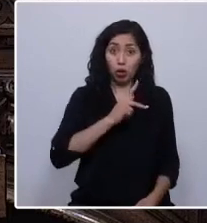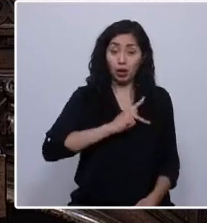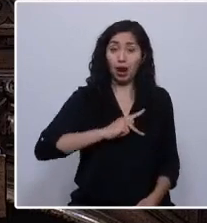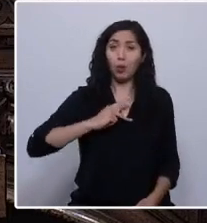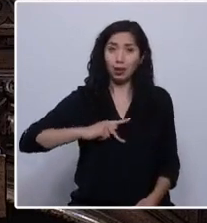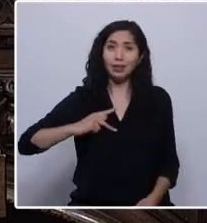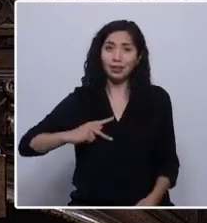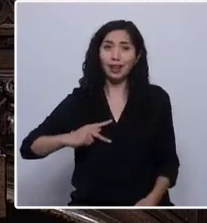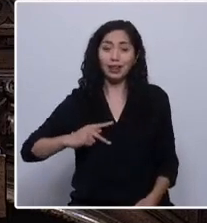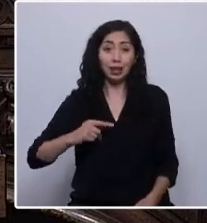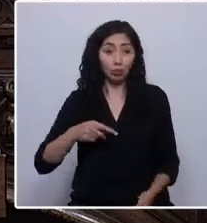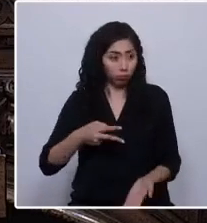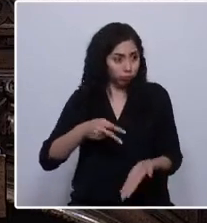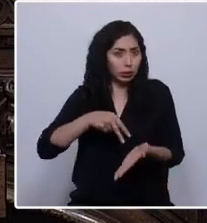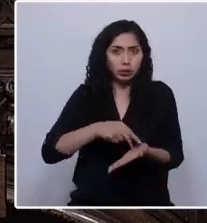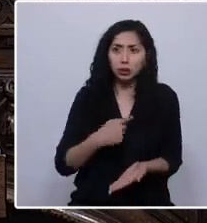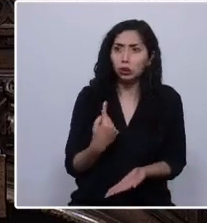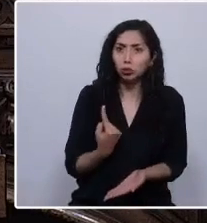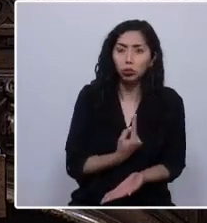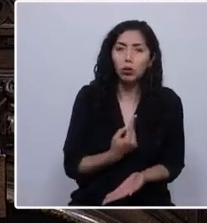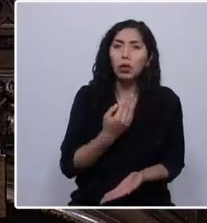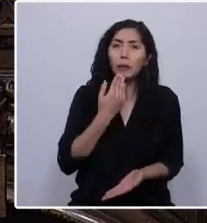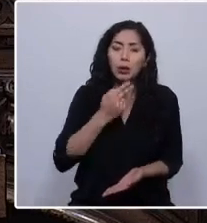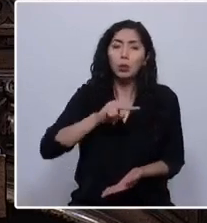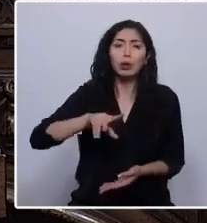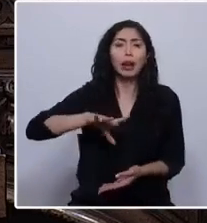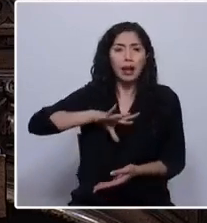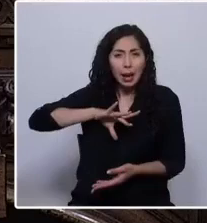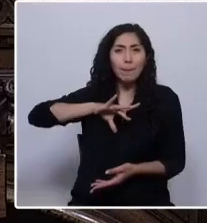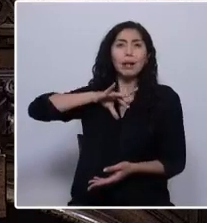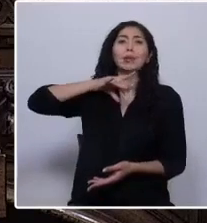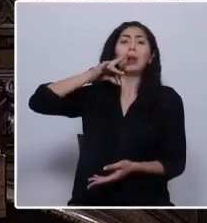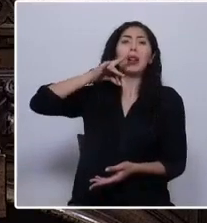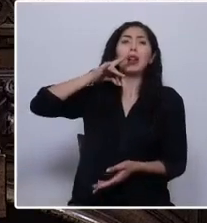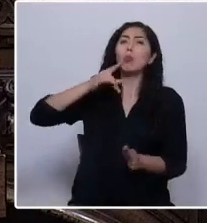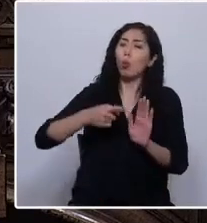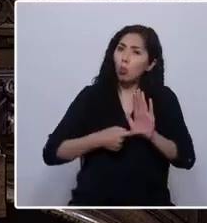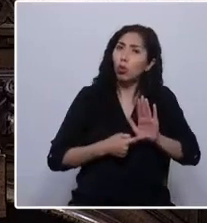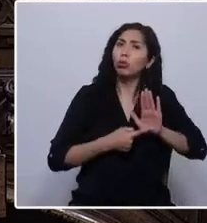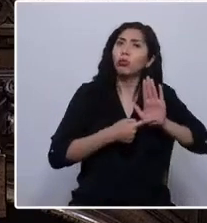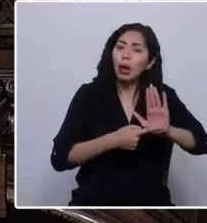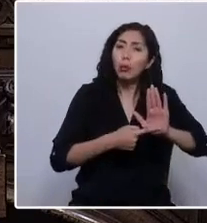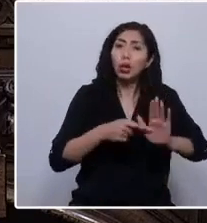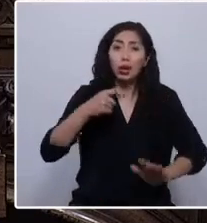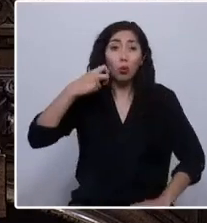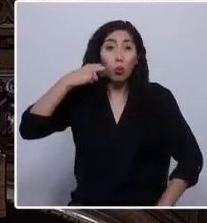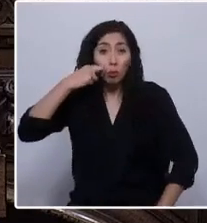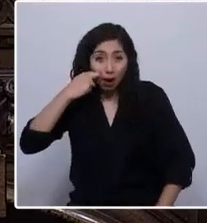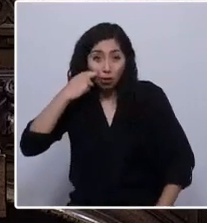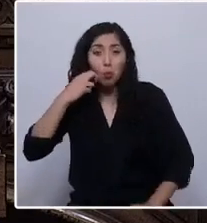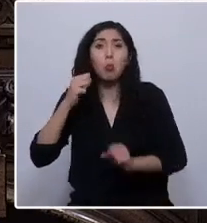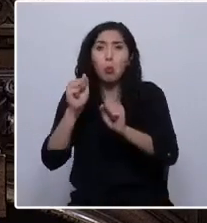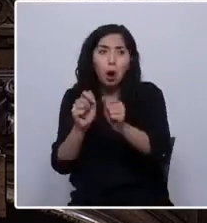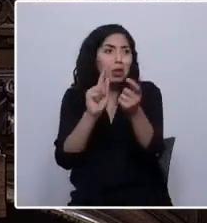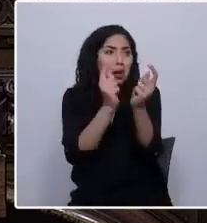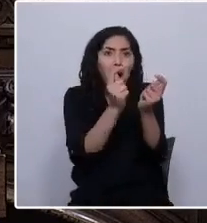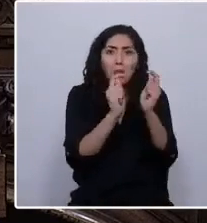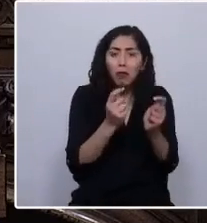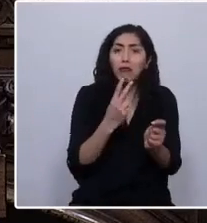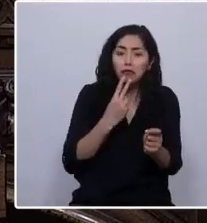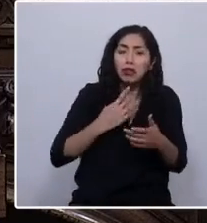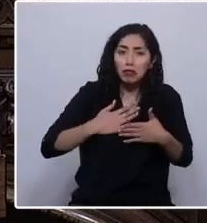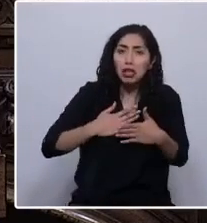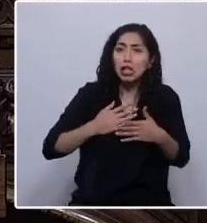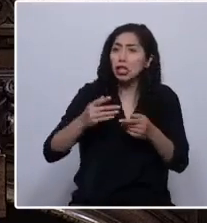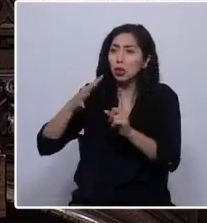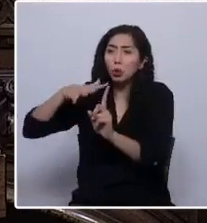presencia y a través de nuestra espiritualidad, hemos demostrado que el ser humano es capaz de adaptarse y vivir en condiciones